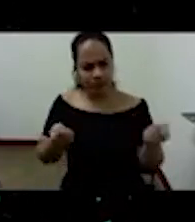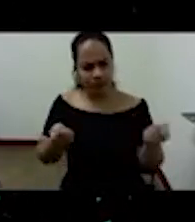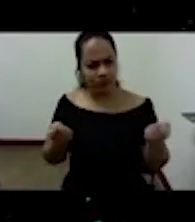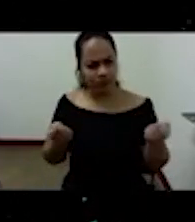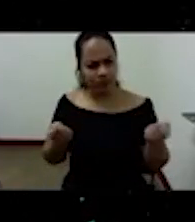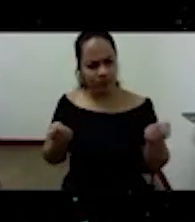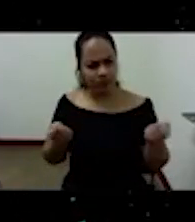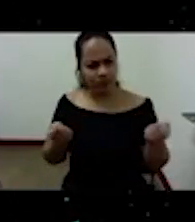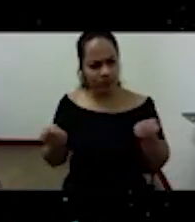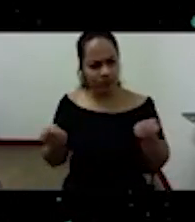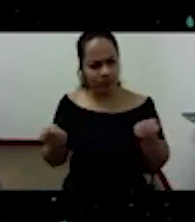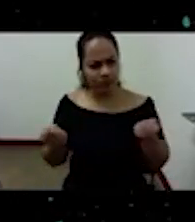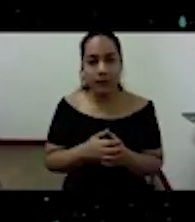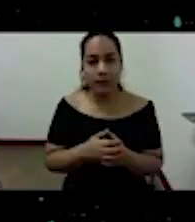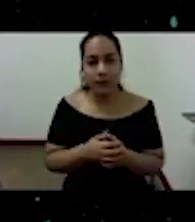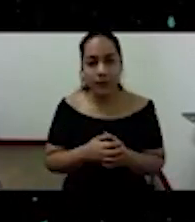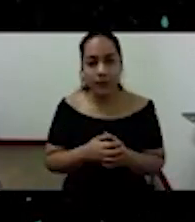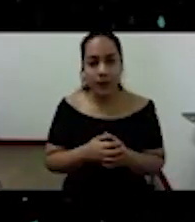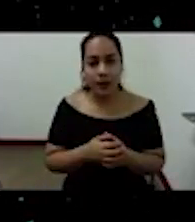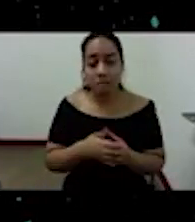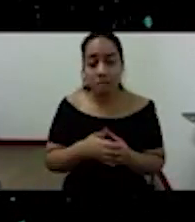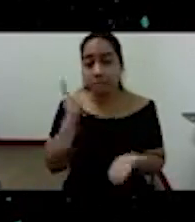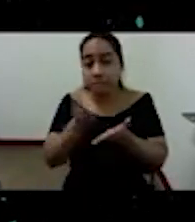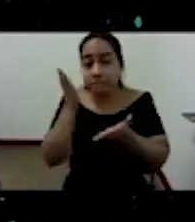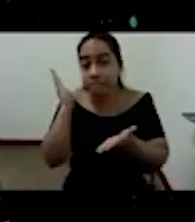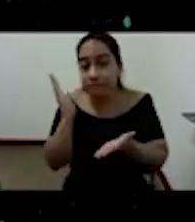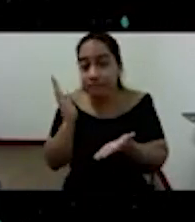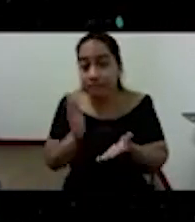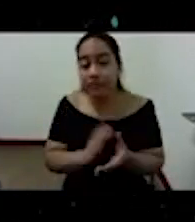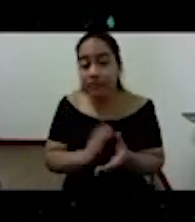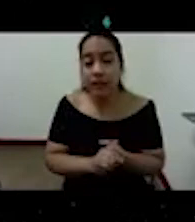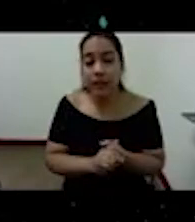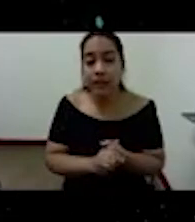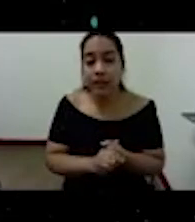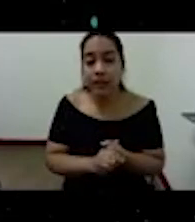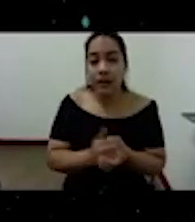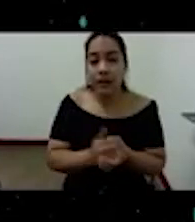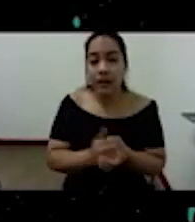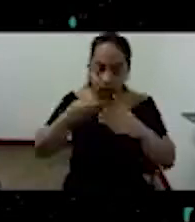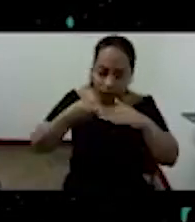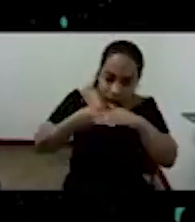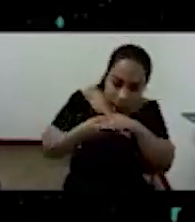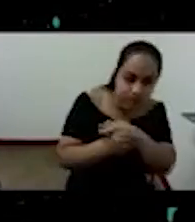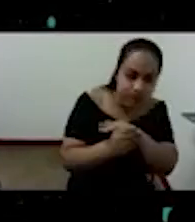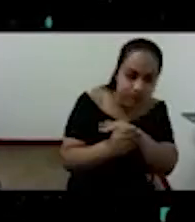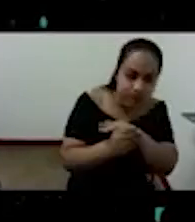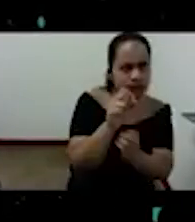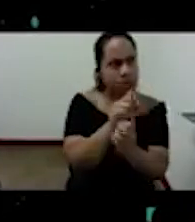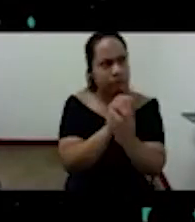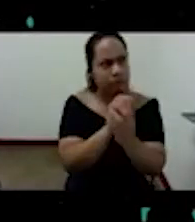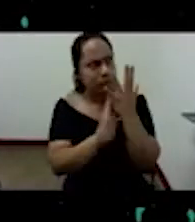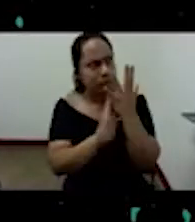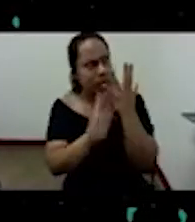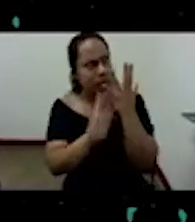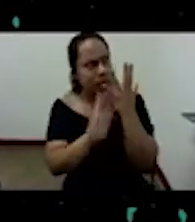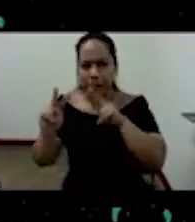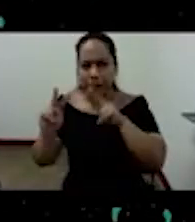de repente entramos en una condición en que